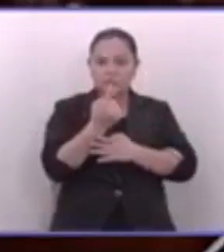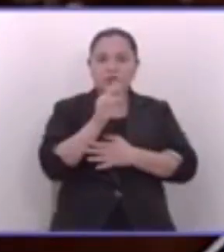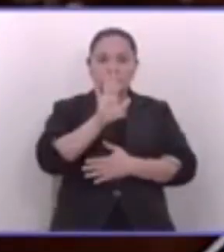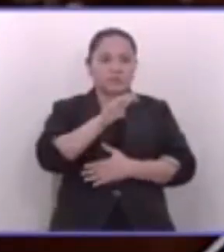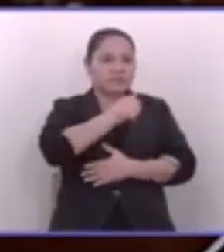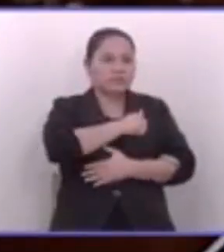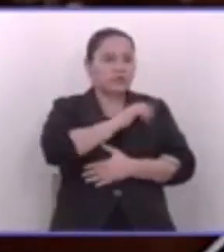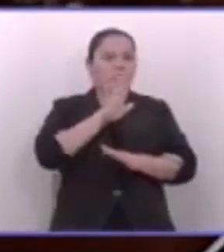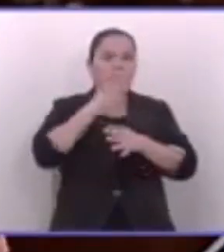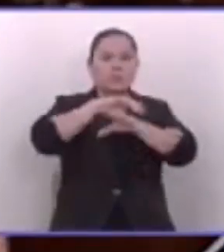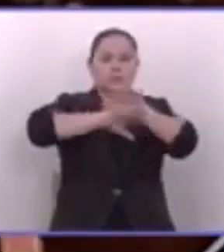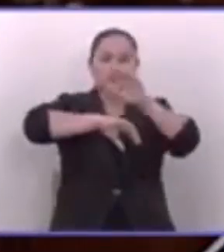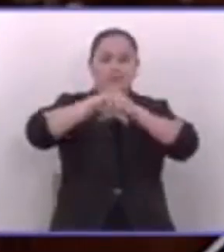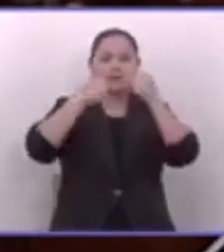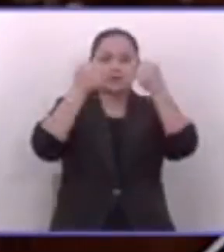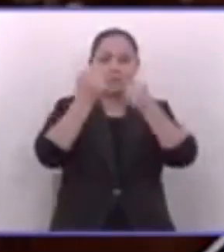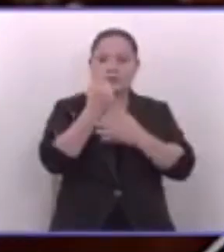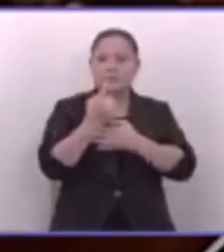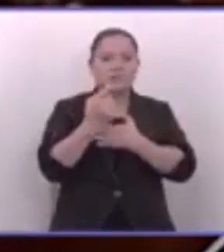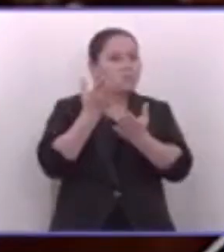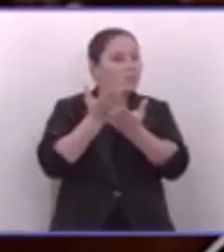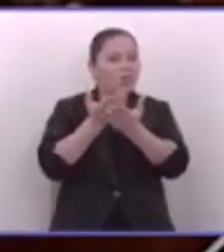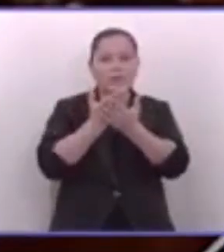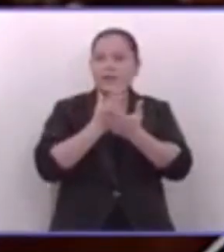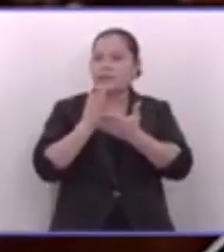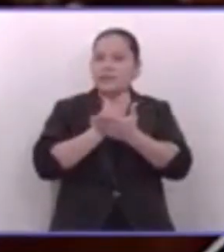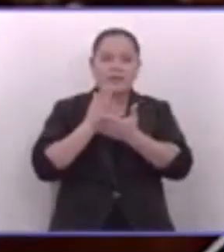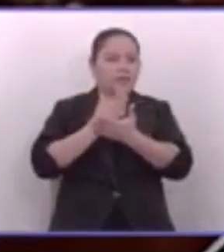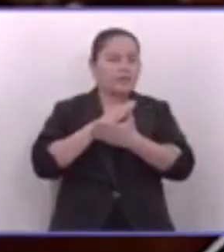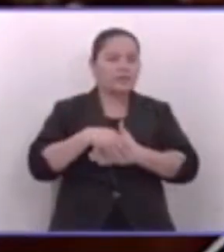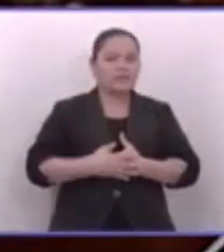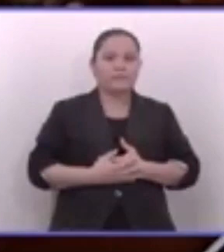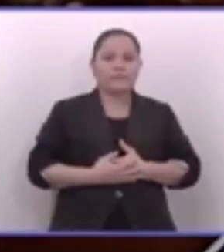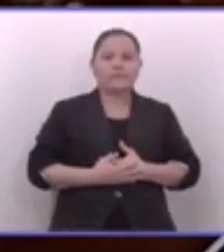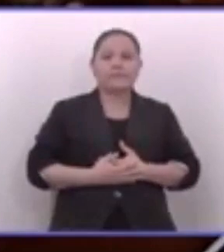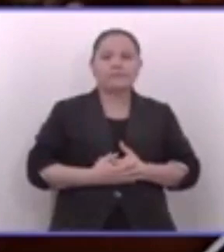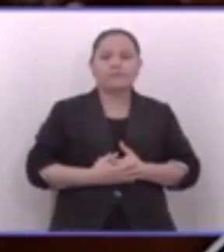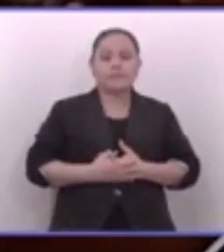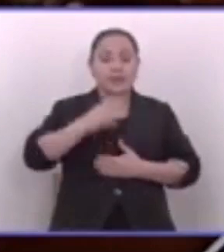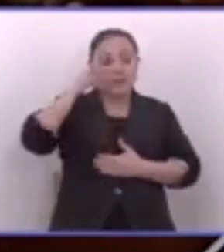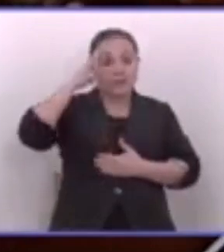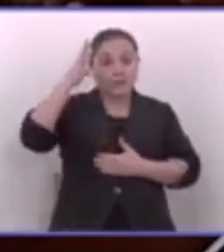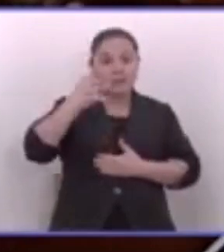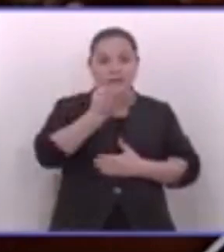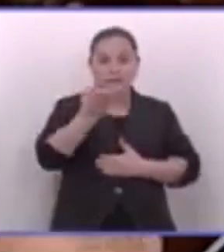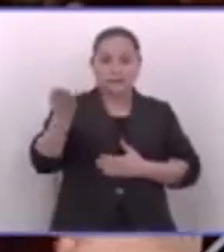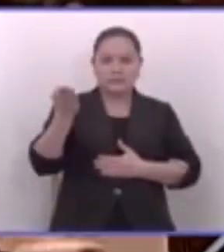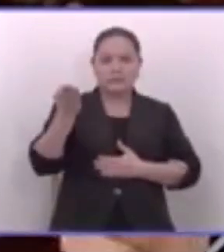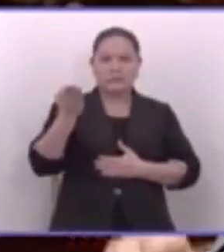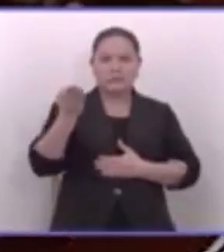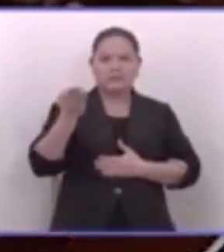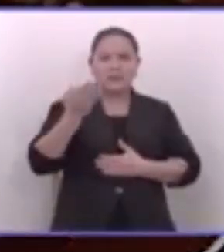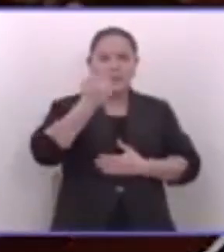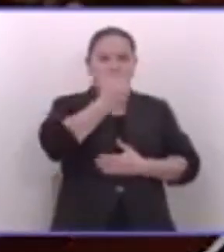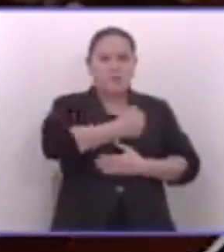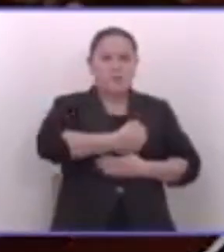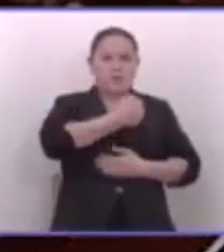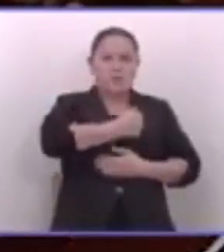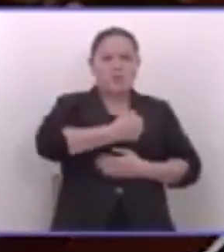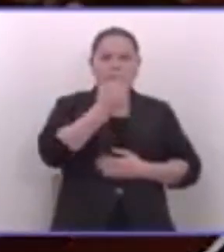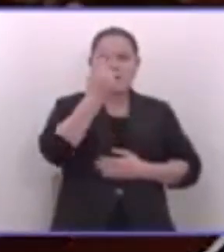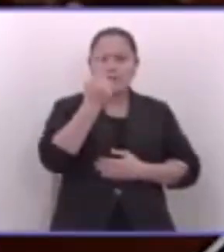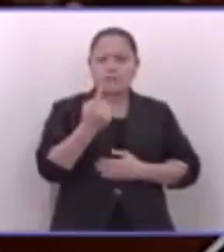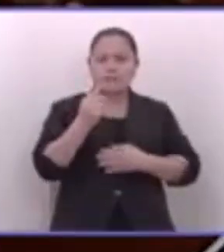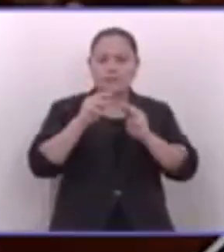¿Por qué arrestan a las personas sin prueba? ¿Es mentira que a ustedes les importa el sufrimiento de las víctimas,